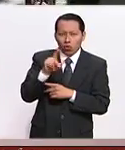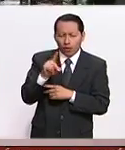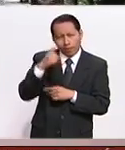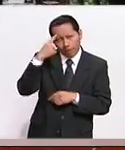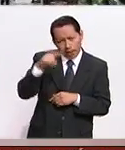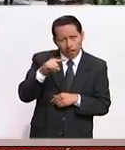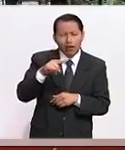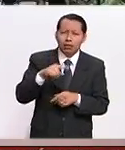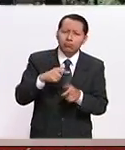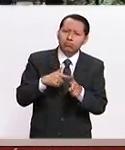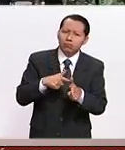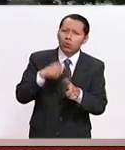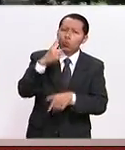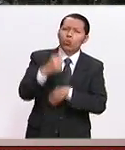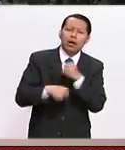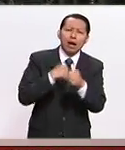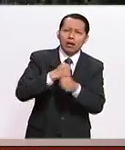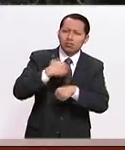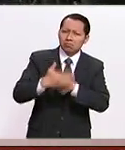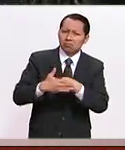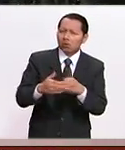posteriormente en un año ser